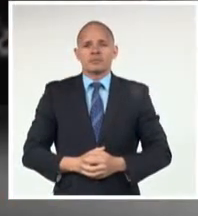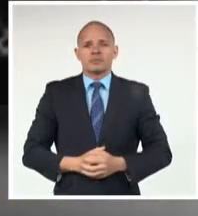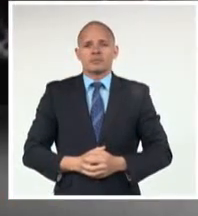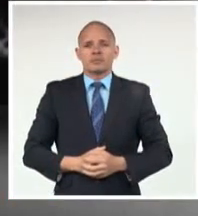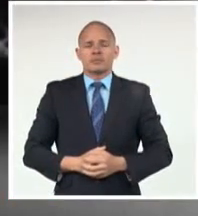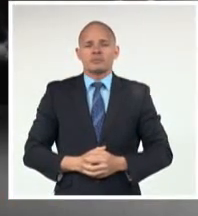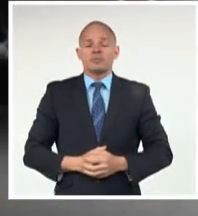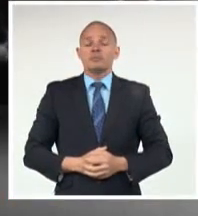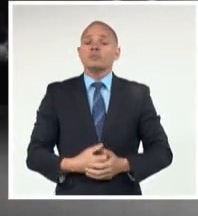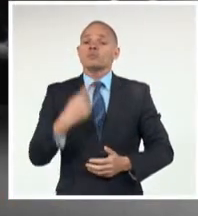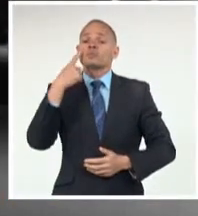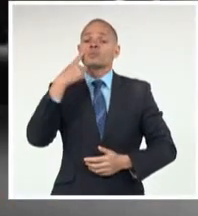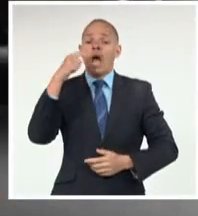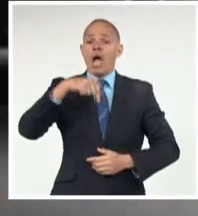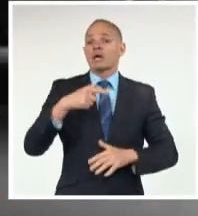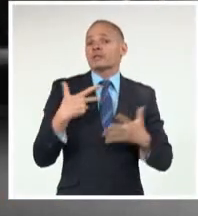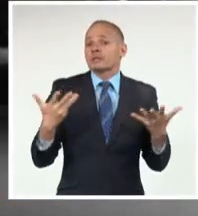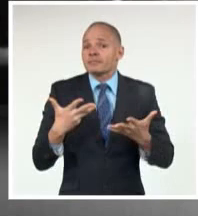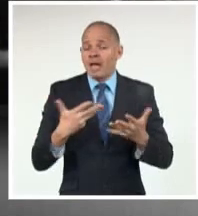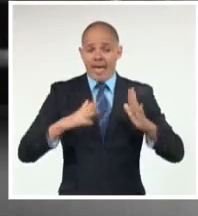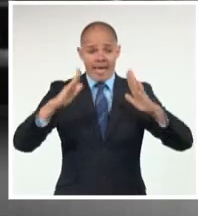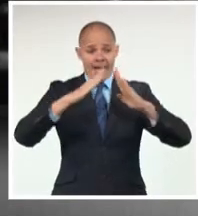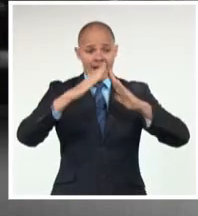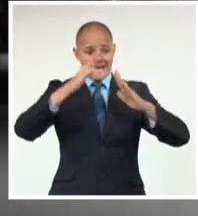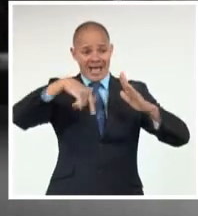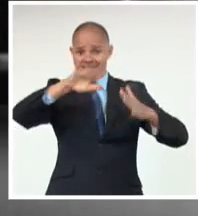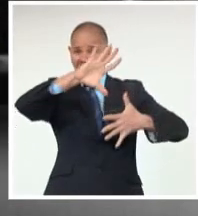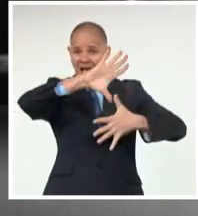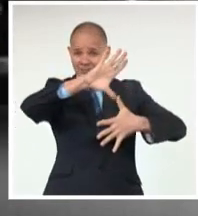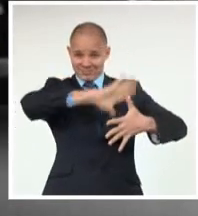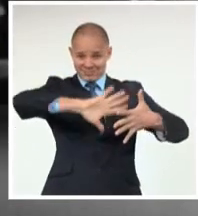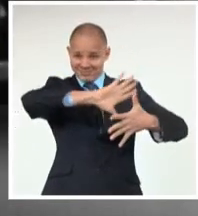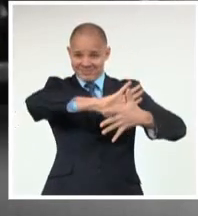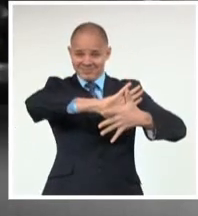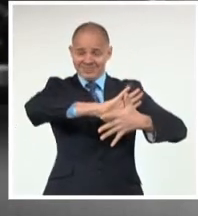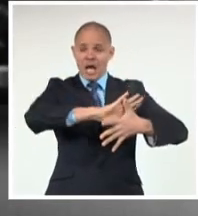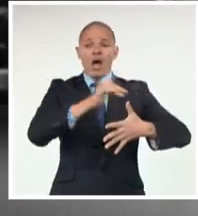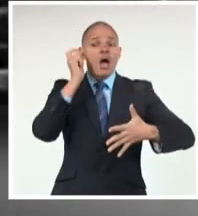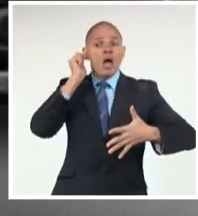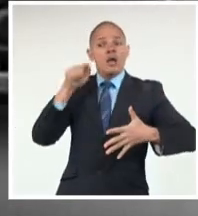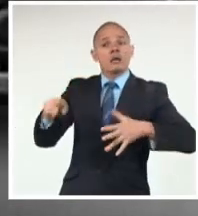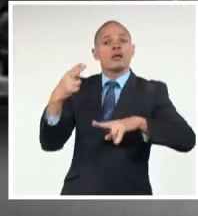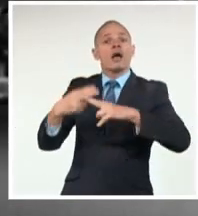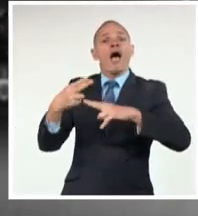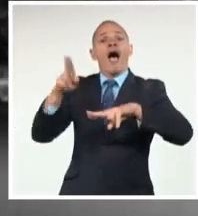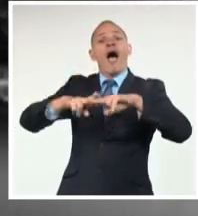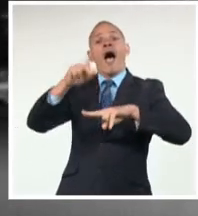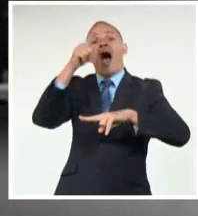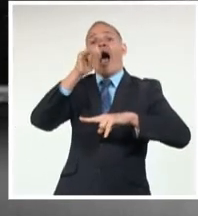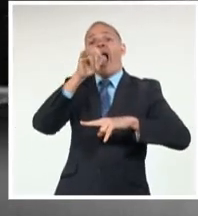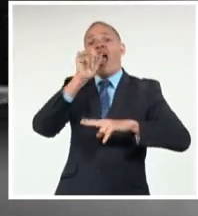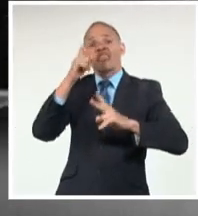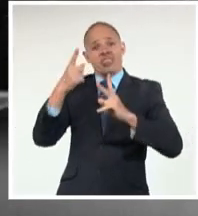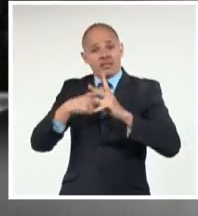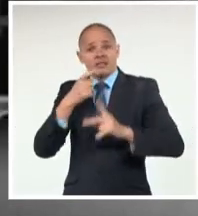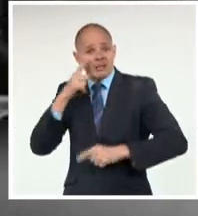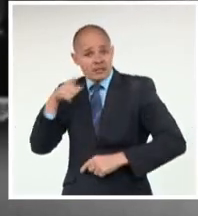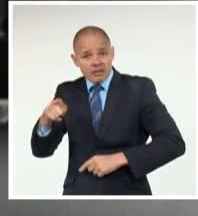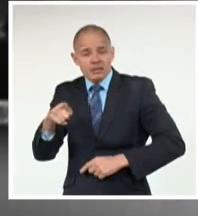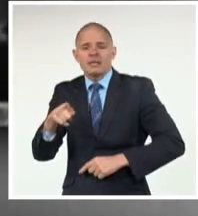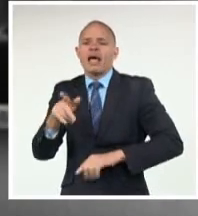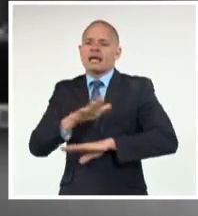A la casa de las Américas y Aide Santa María Honrar honra José Martí